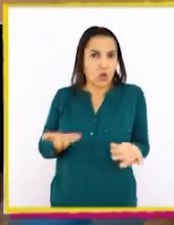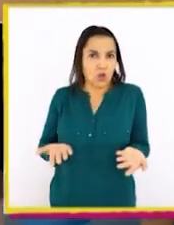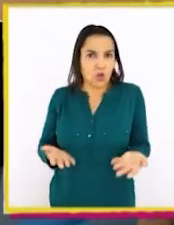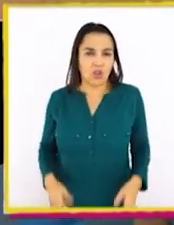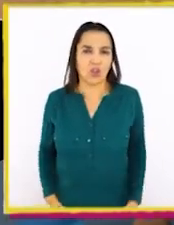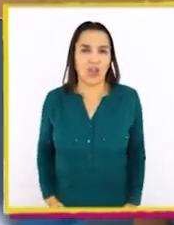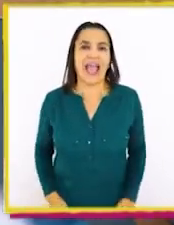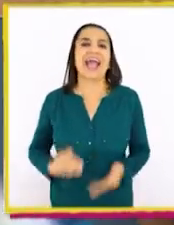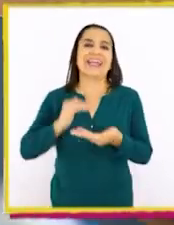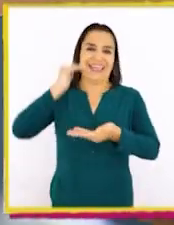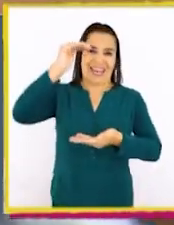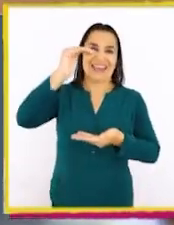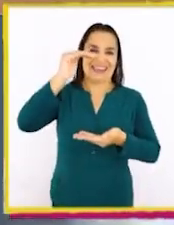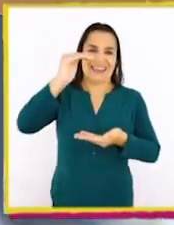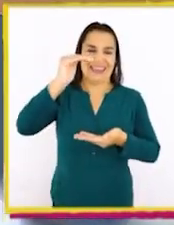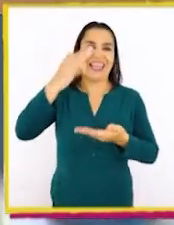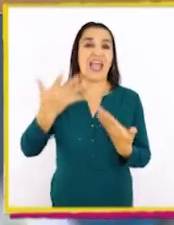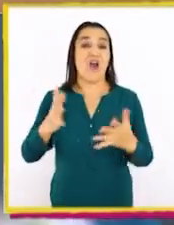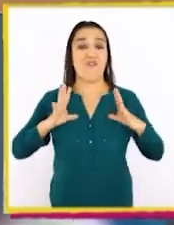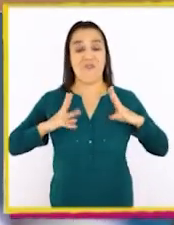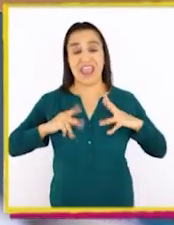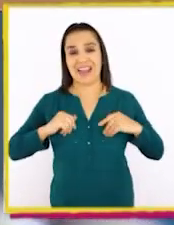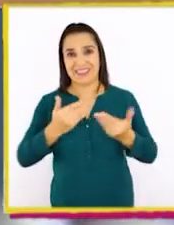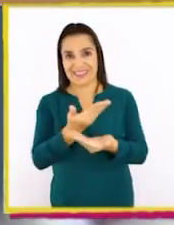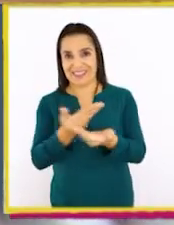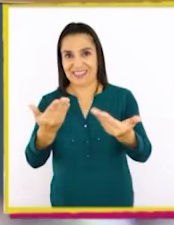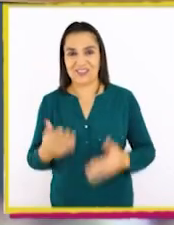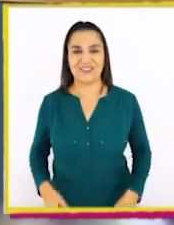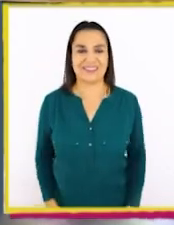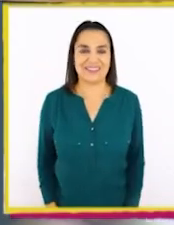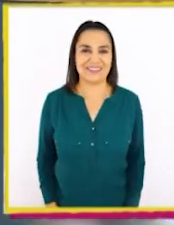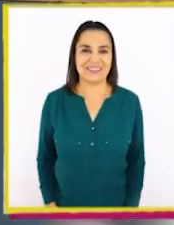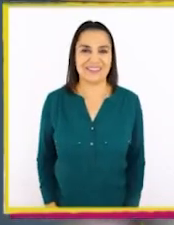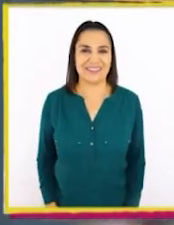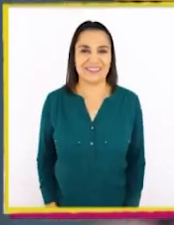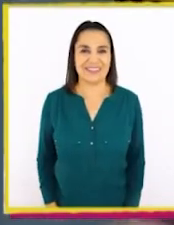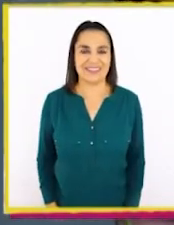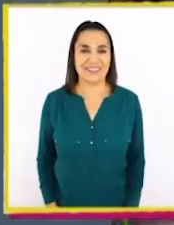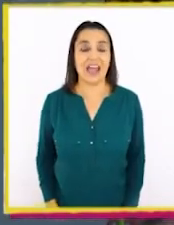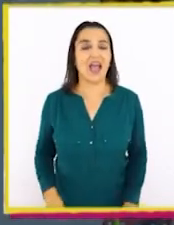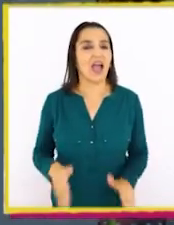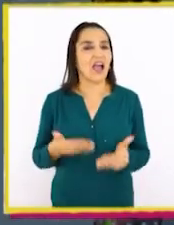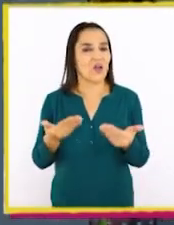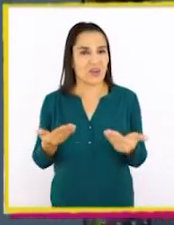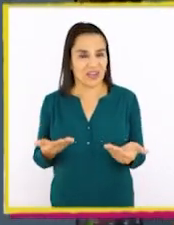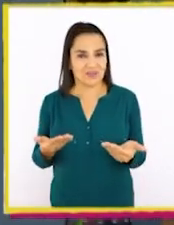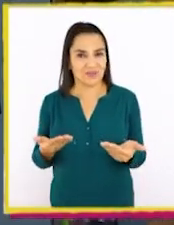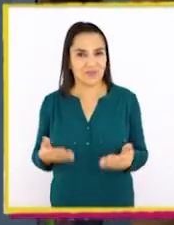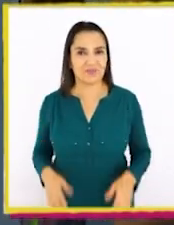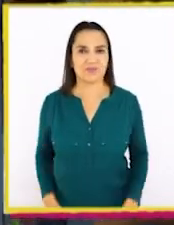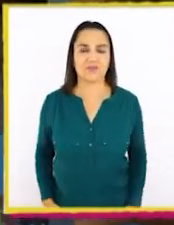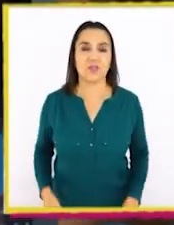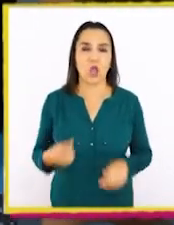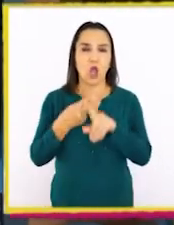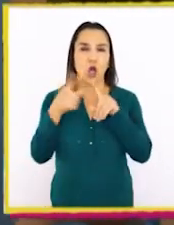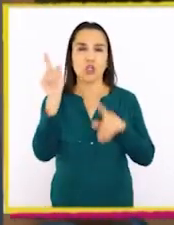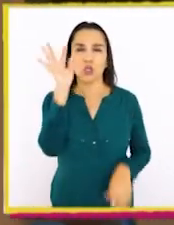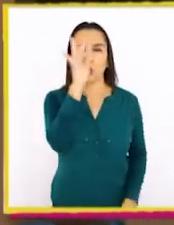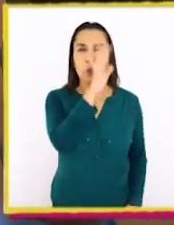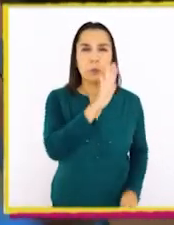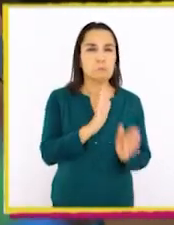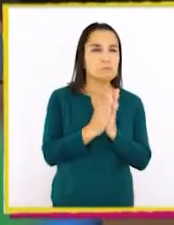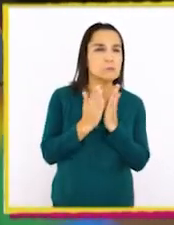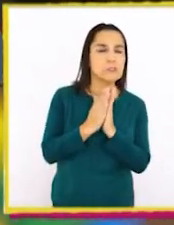¡En los grandes! ¡Los felicito! Y ahora, ¿qué otro color